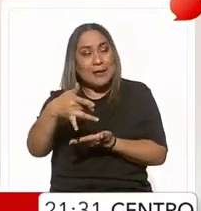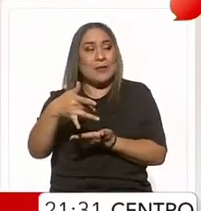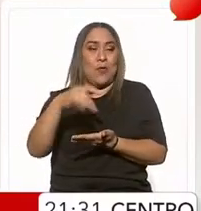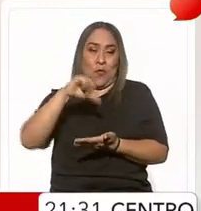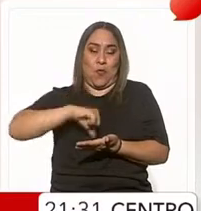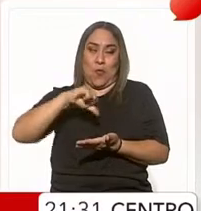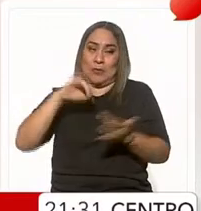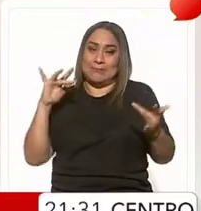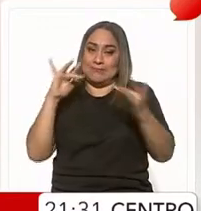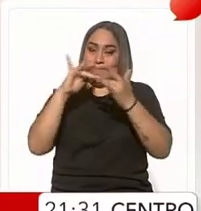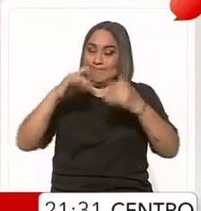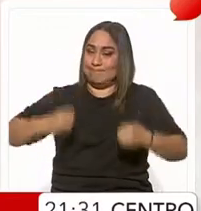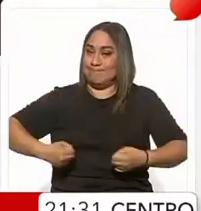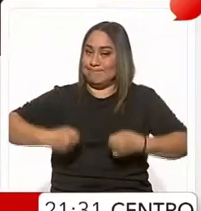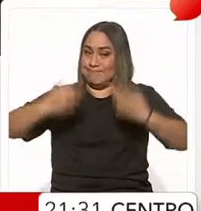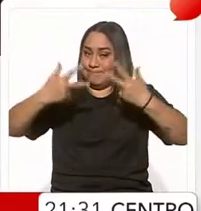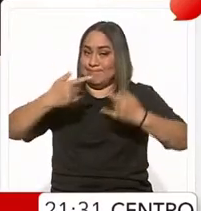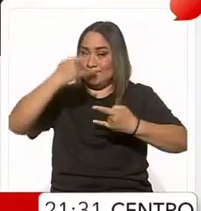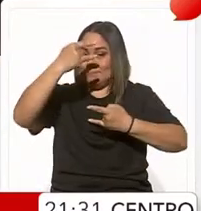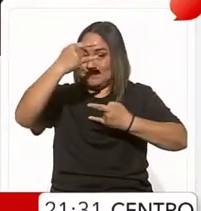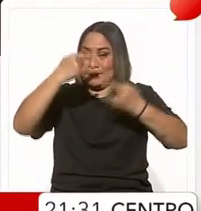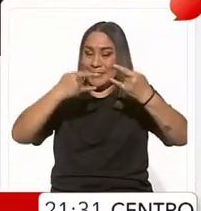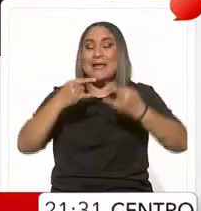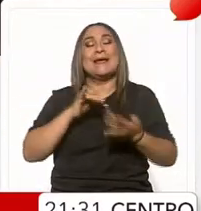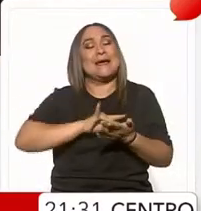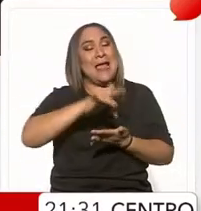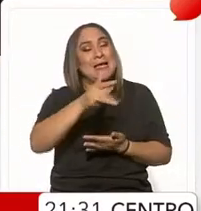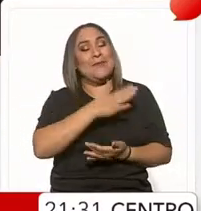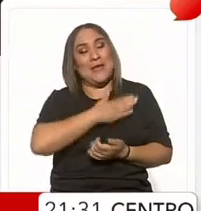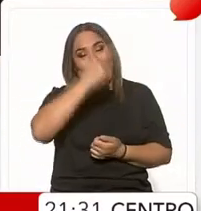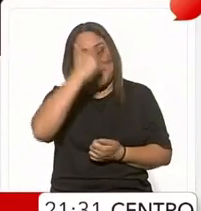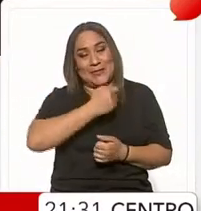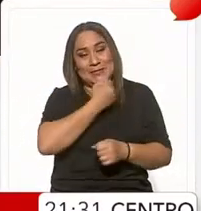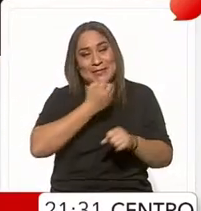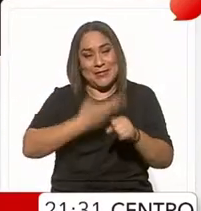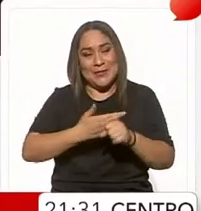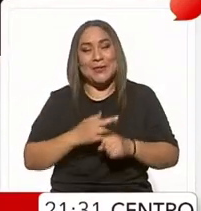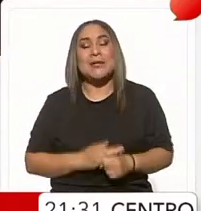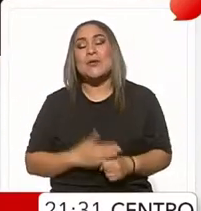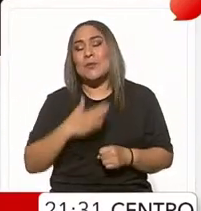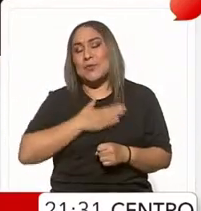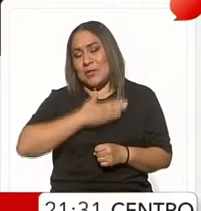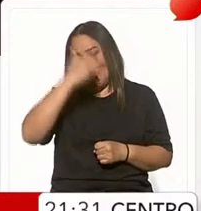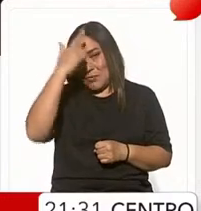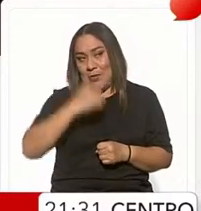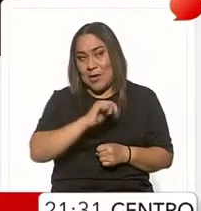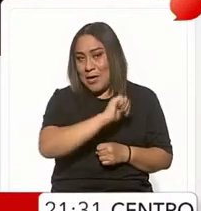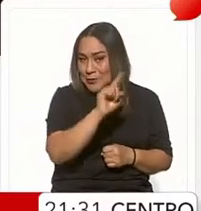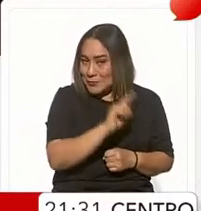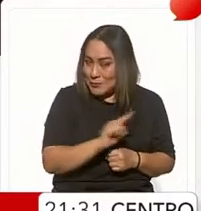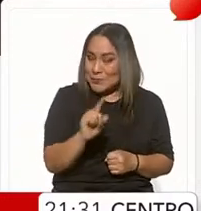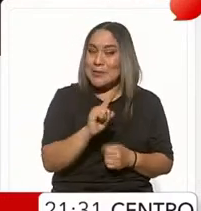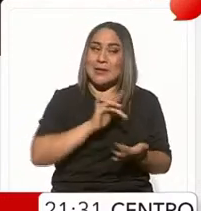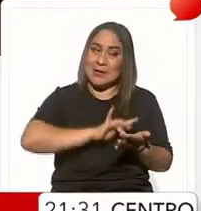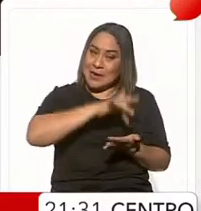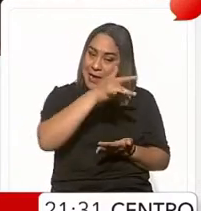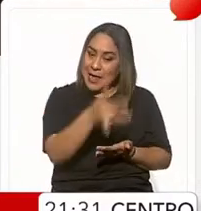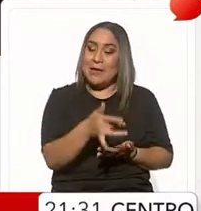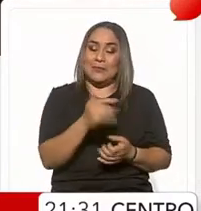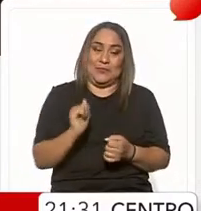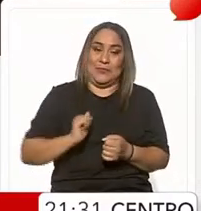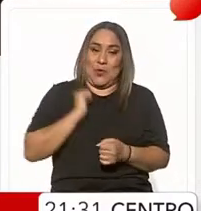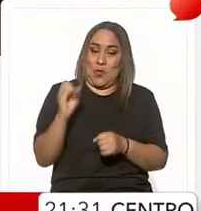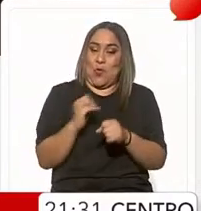esta comunicación. Muy buenas noches, subsecretario. Buenas noches, Azul. Muchas gracias por la oportunidad de